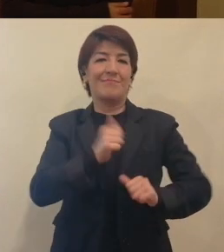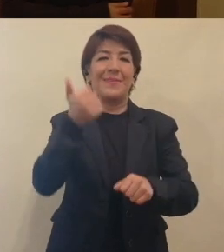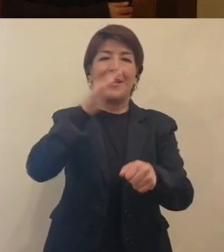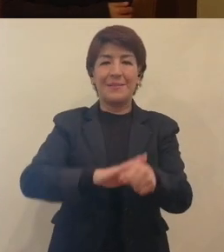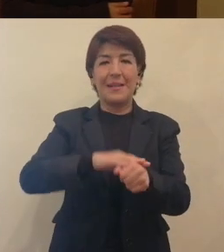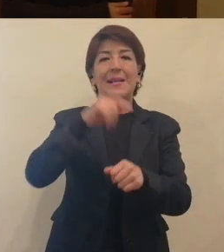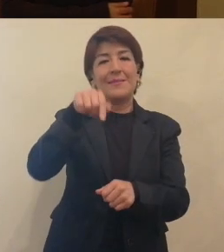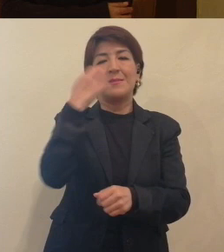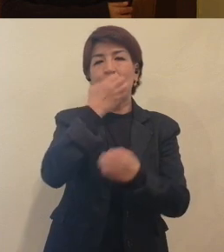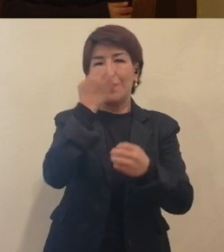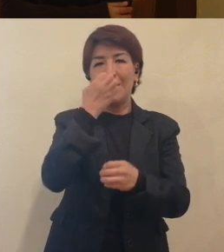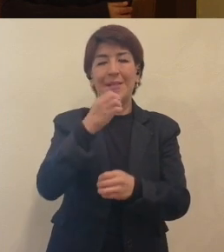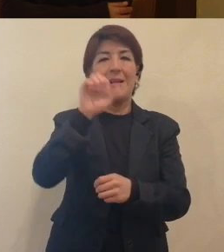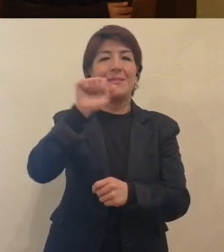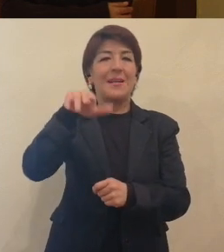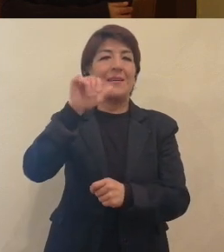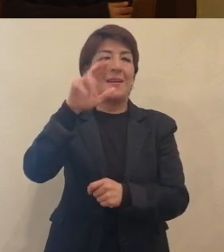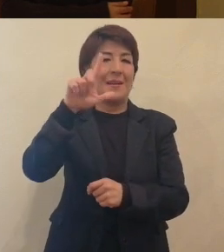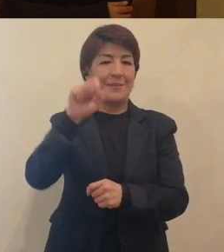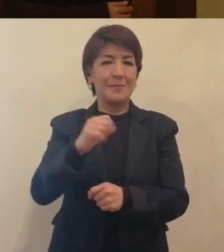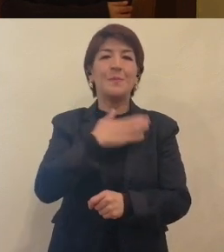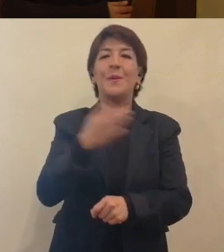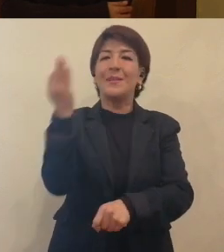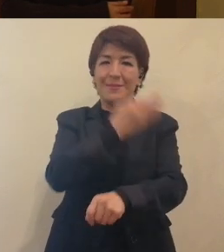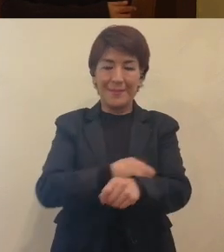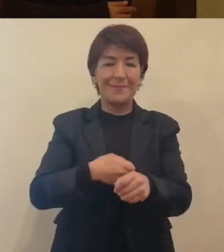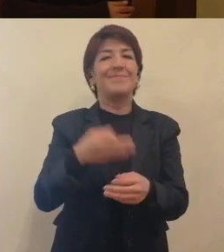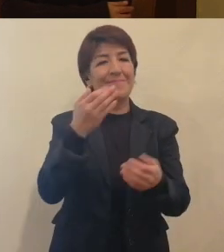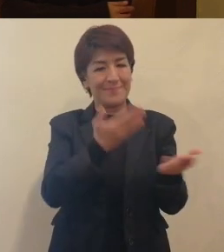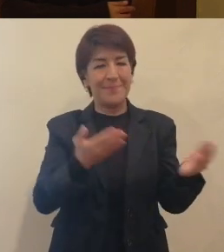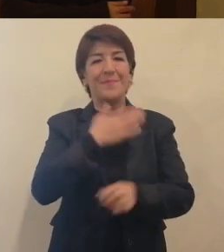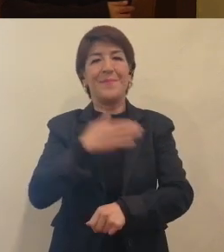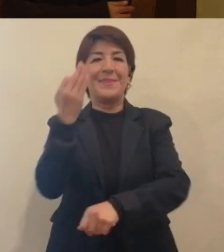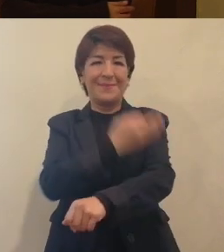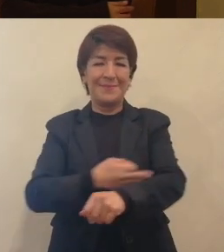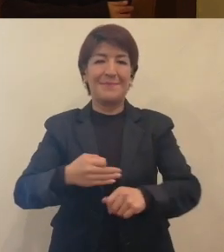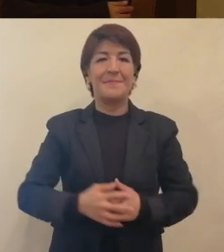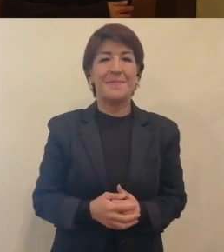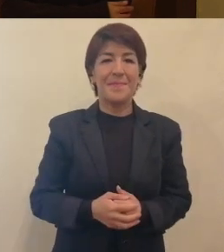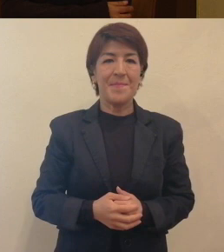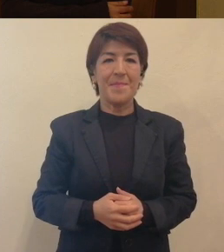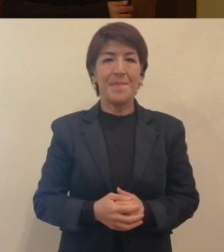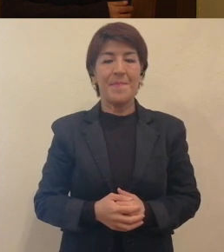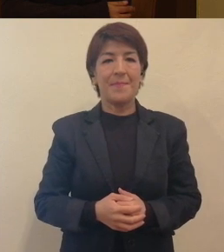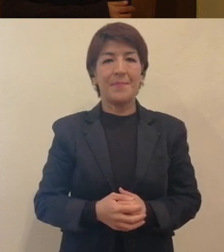asistente de la Dirección en la Academia de San Carlos. Muy buenas tardes. Buenas tardes. Hola, buenas tardes.